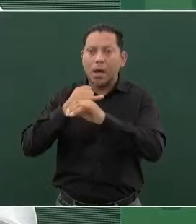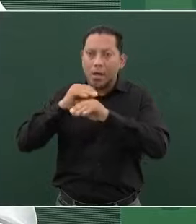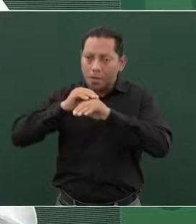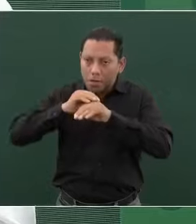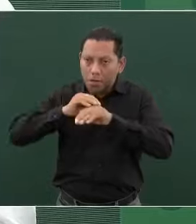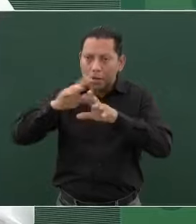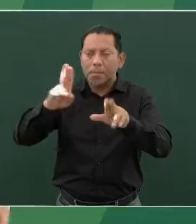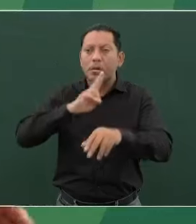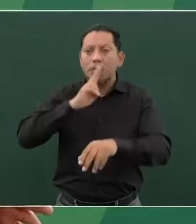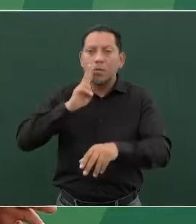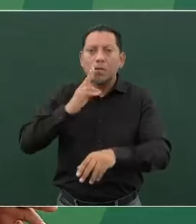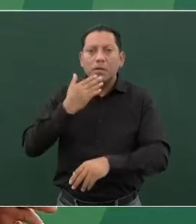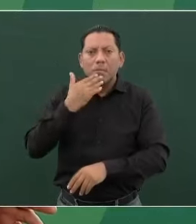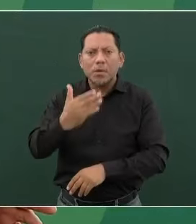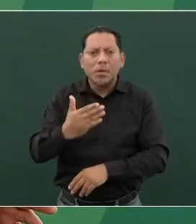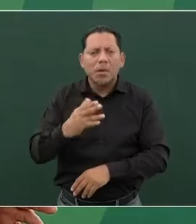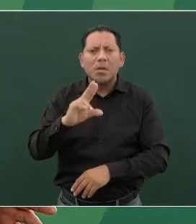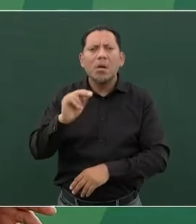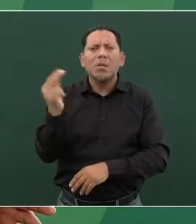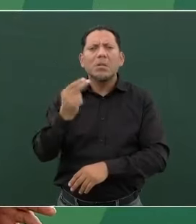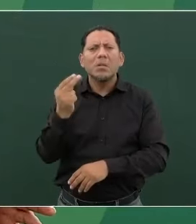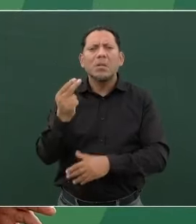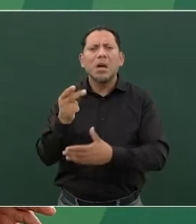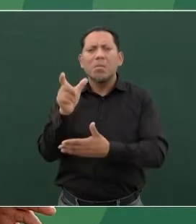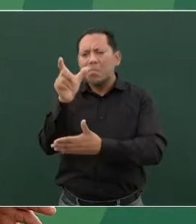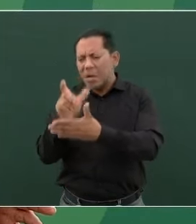No se necesita editorializar,